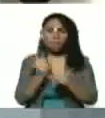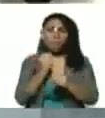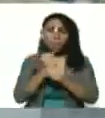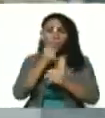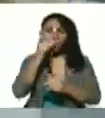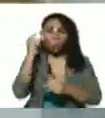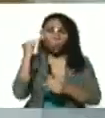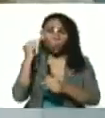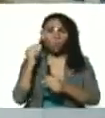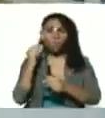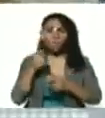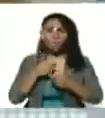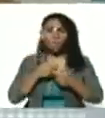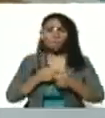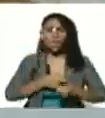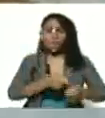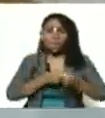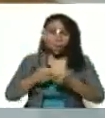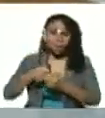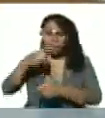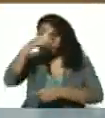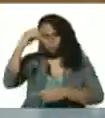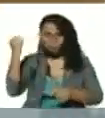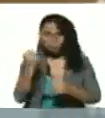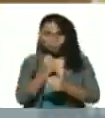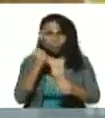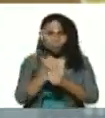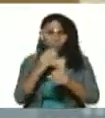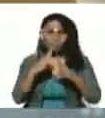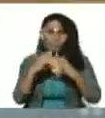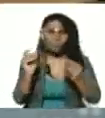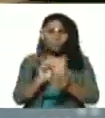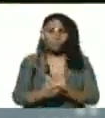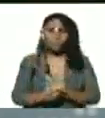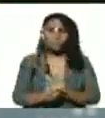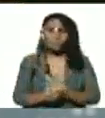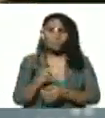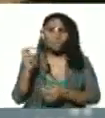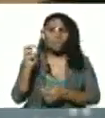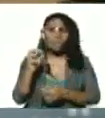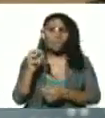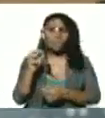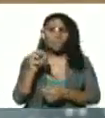trabajadoras BDL obreros obreras madre